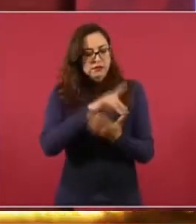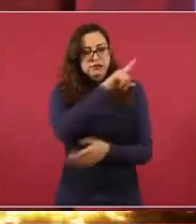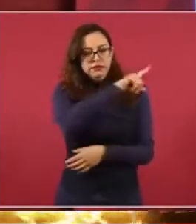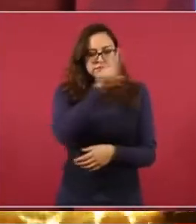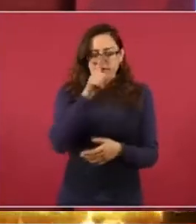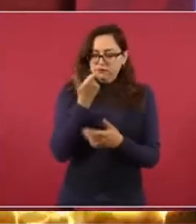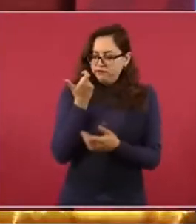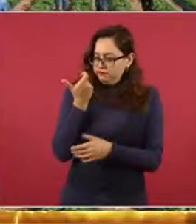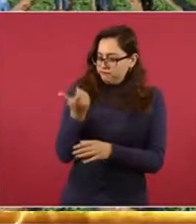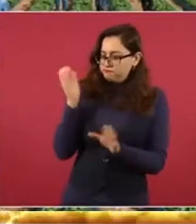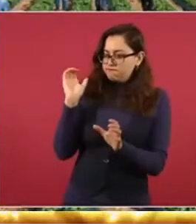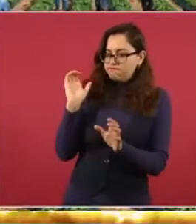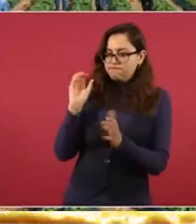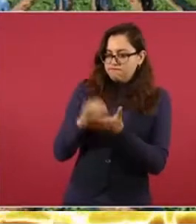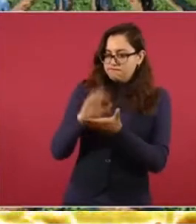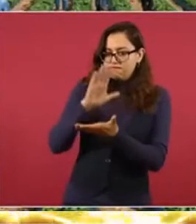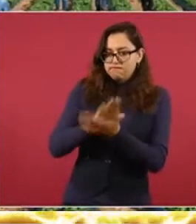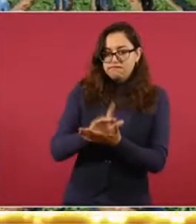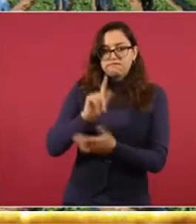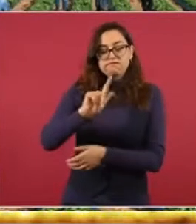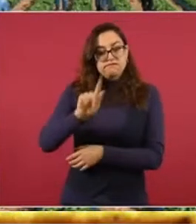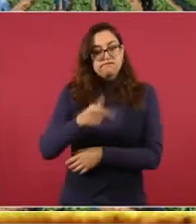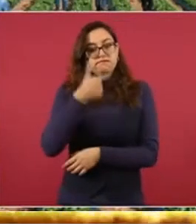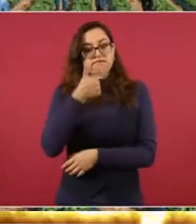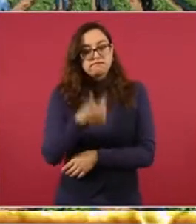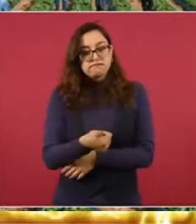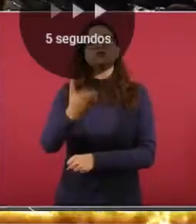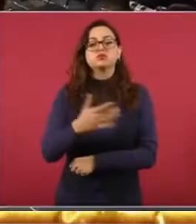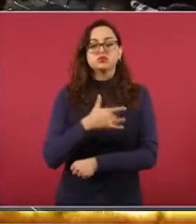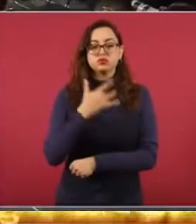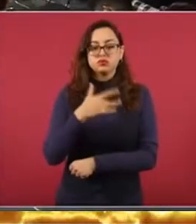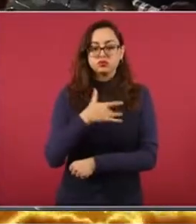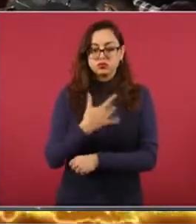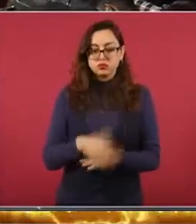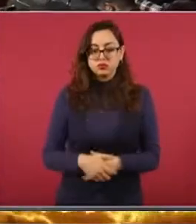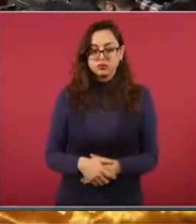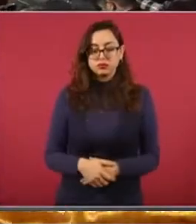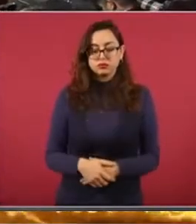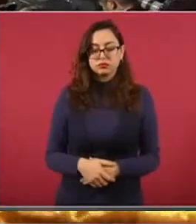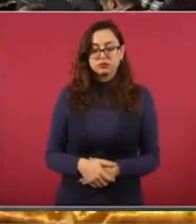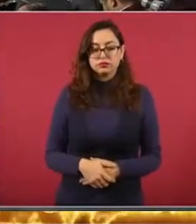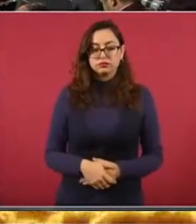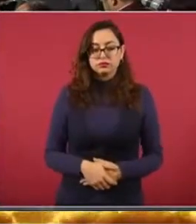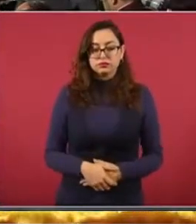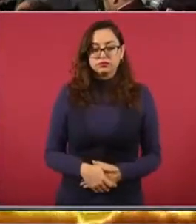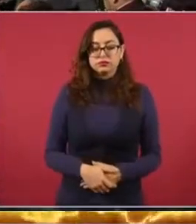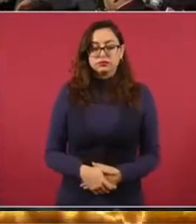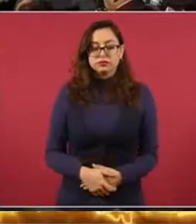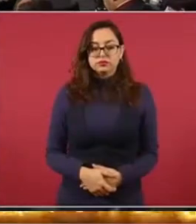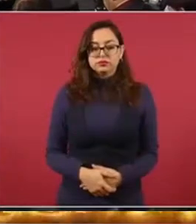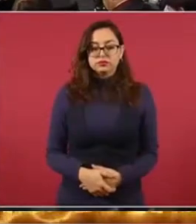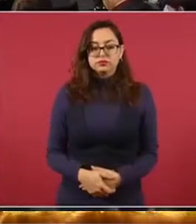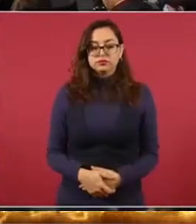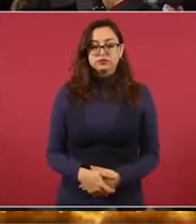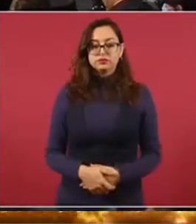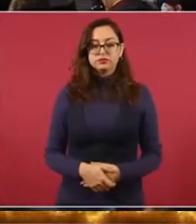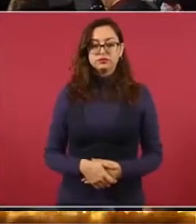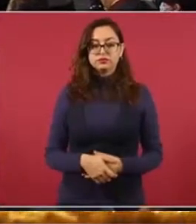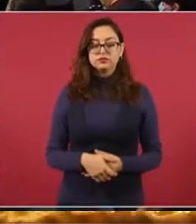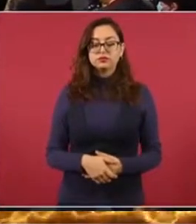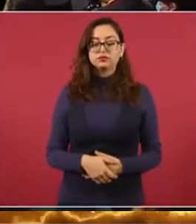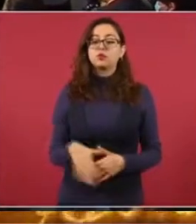de su próximo informe de gobierno. El día primero están